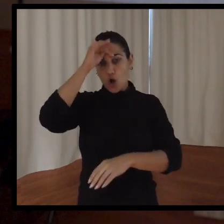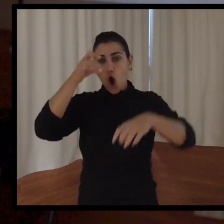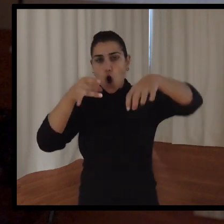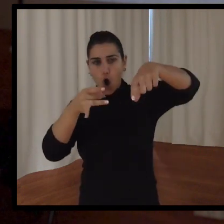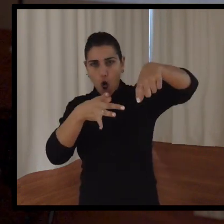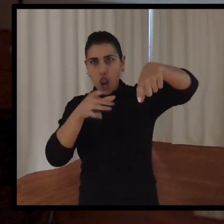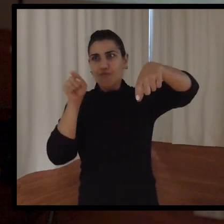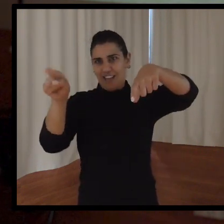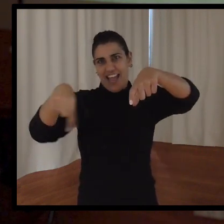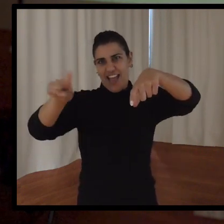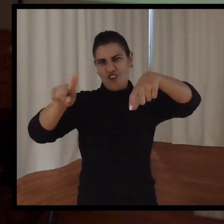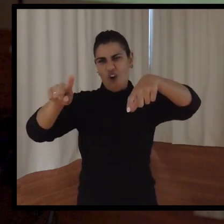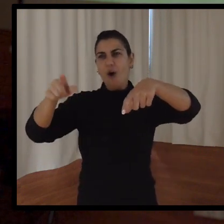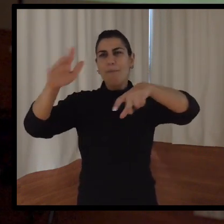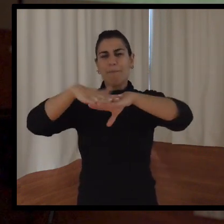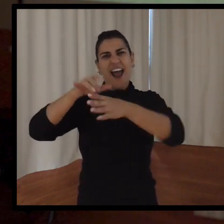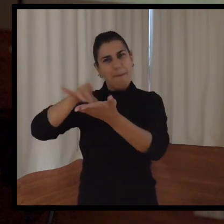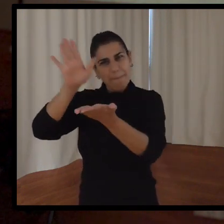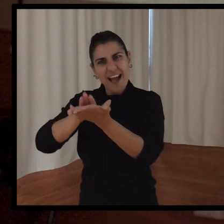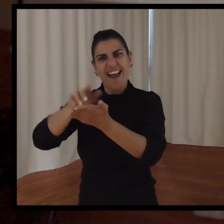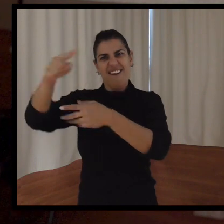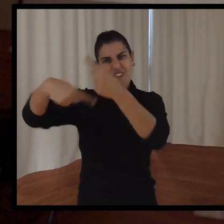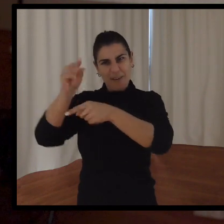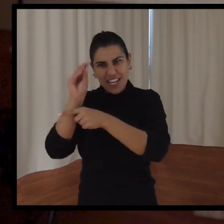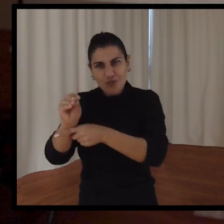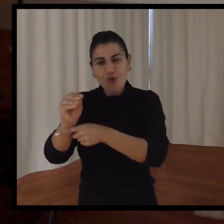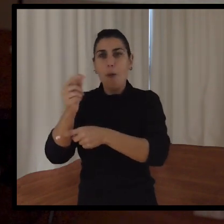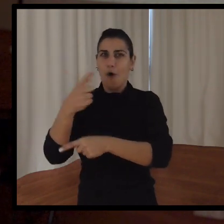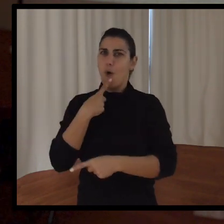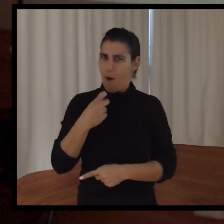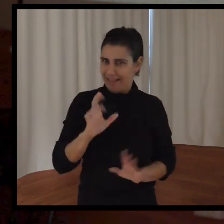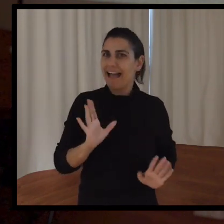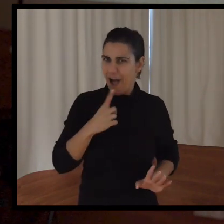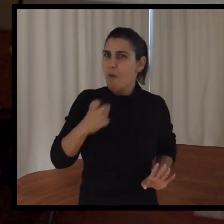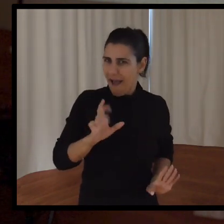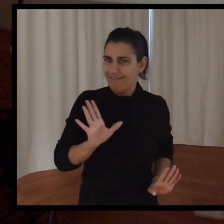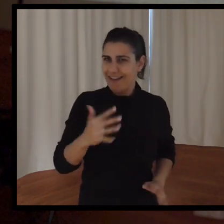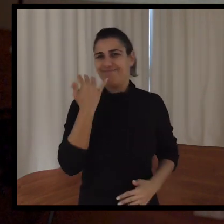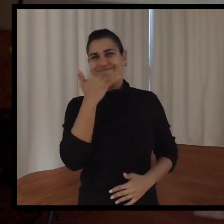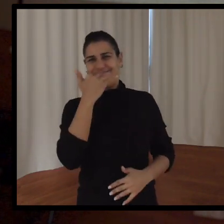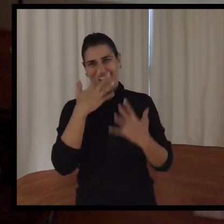su campo, con su gente, con su familia, y lo conseguimos. Nos costó, pero lo conseguimos. Entonces,